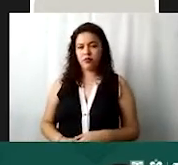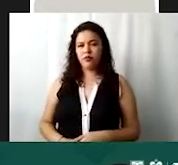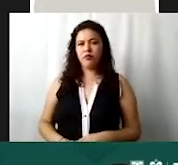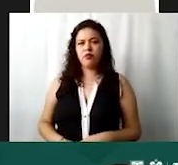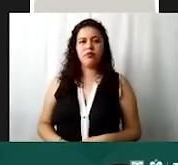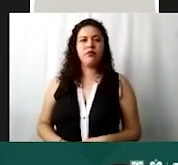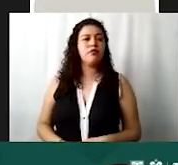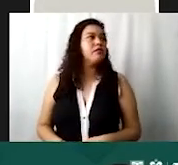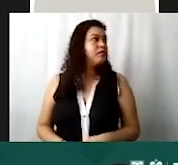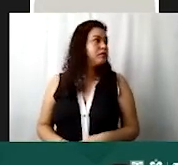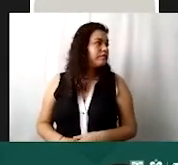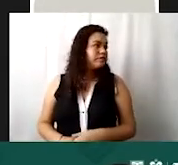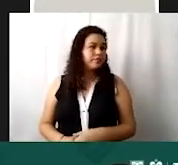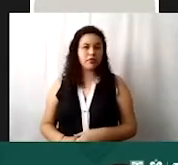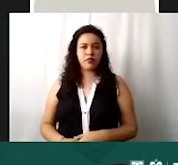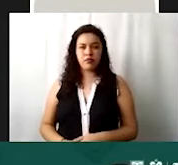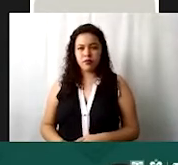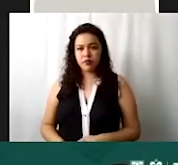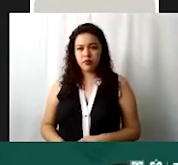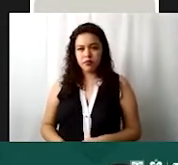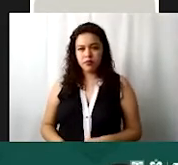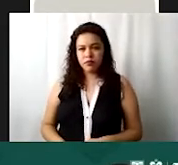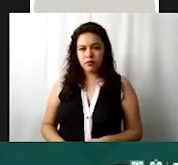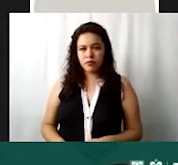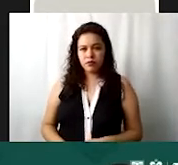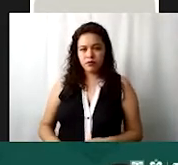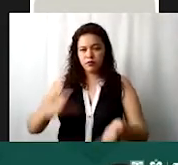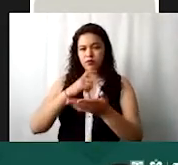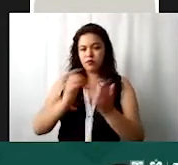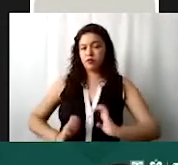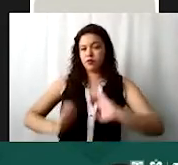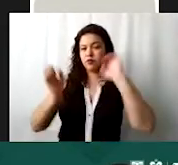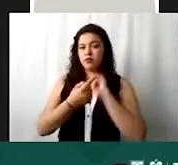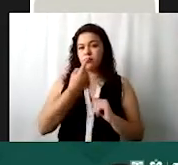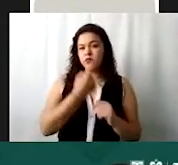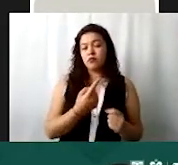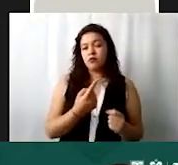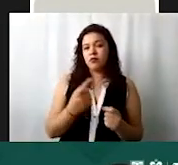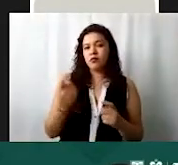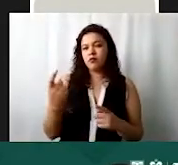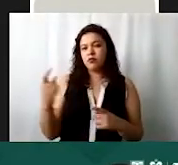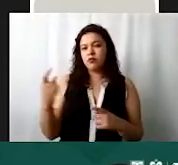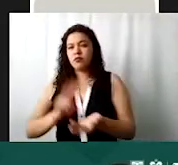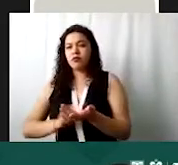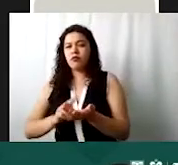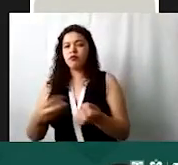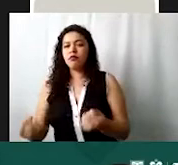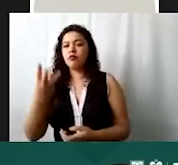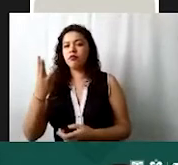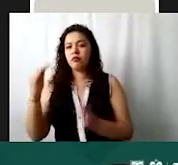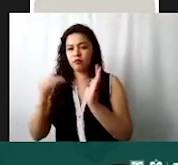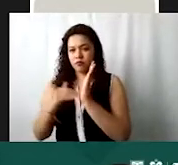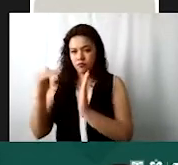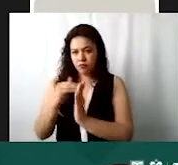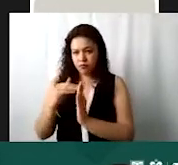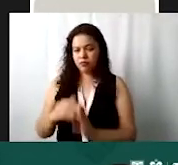ponemos 1, costo unitario, vamos a suponer que cueste 3 millones. Y aquí es